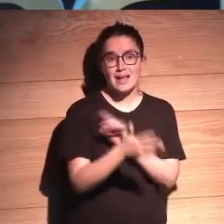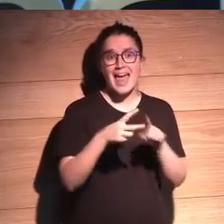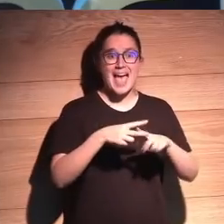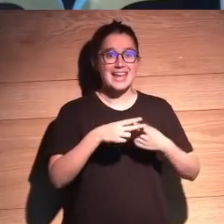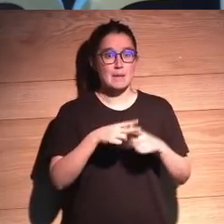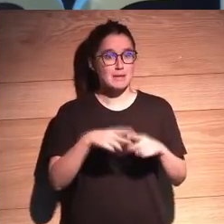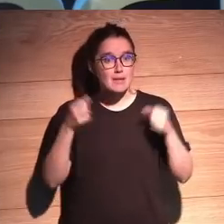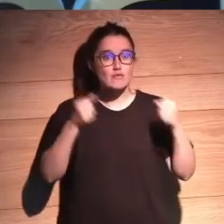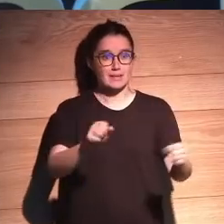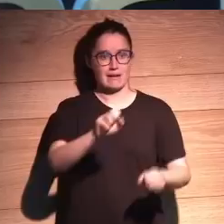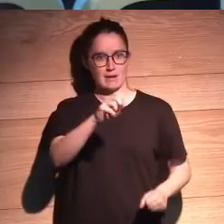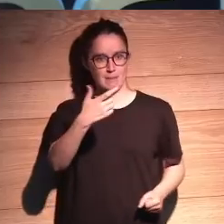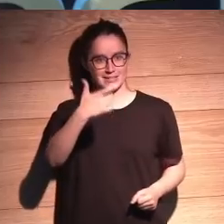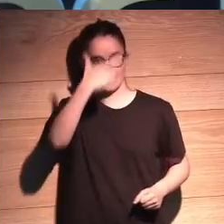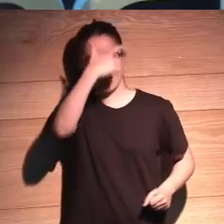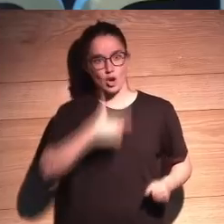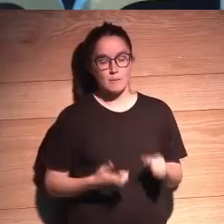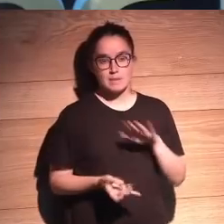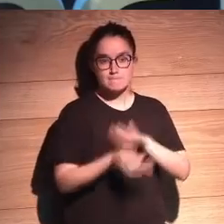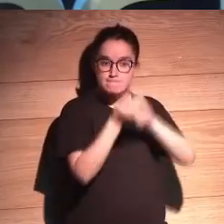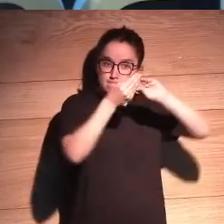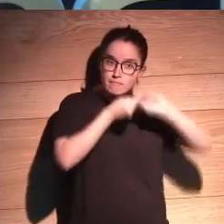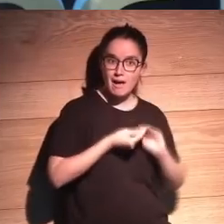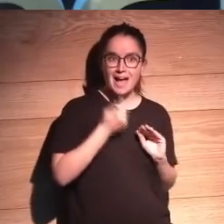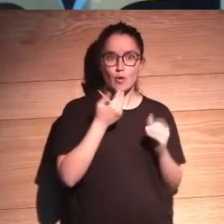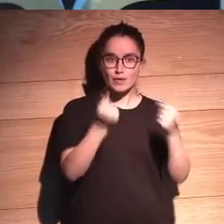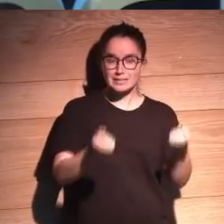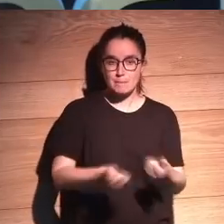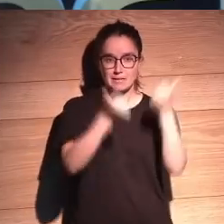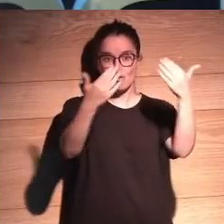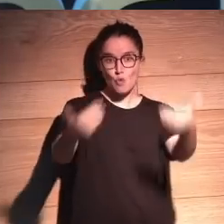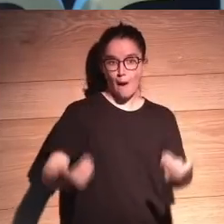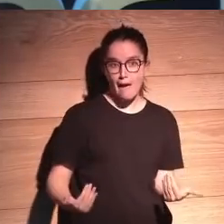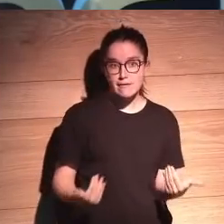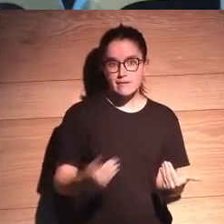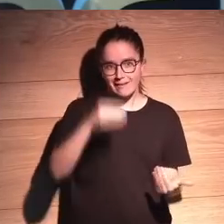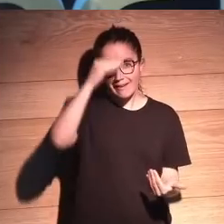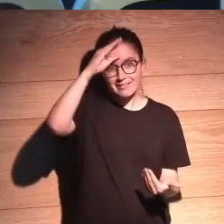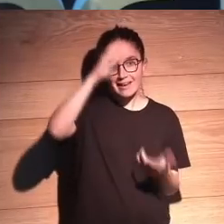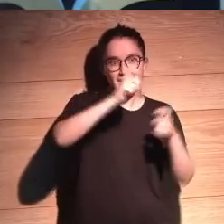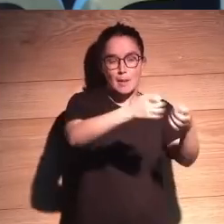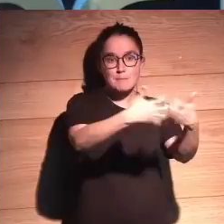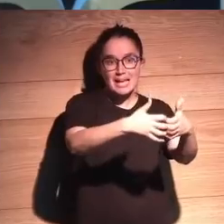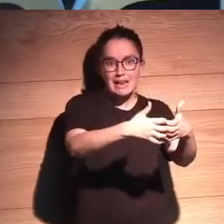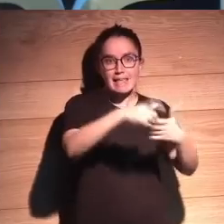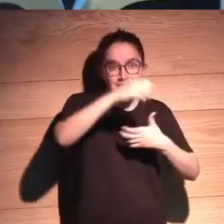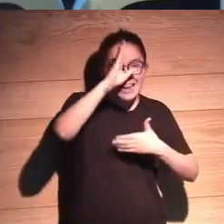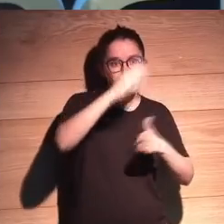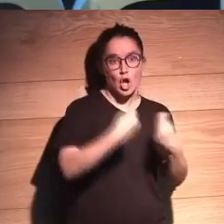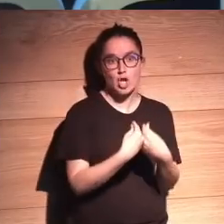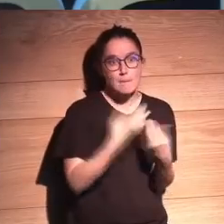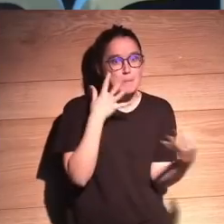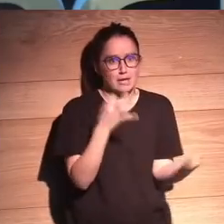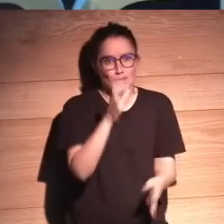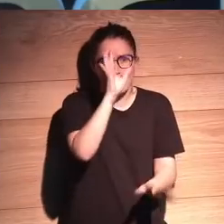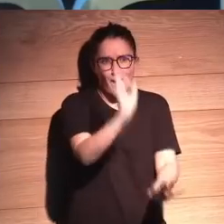más potente que el hombre está creando? No hay nada más potente que dotar de inteligencia de una máquina. ¿Van a haber peligros?